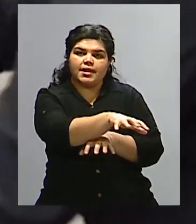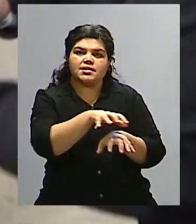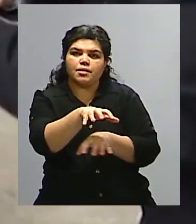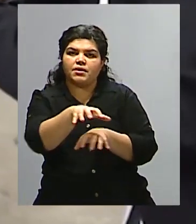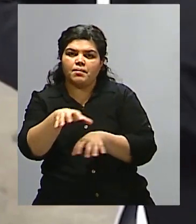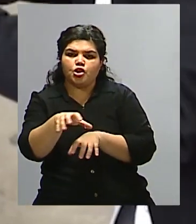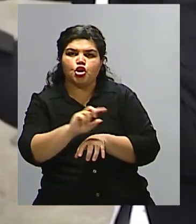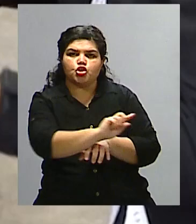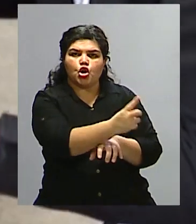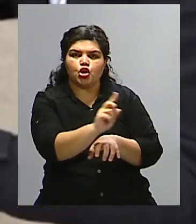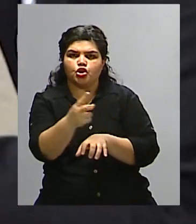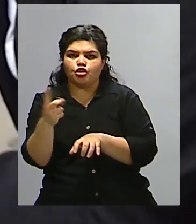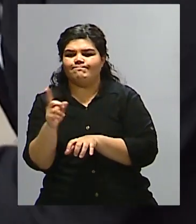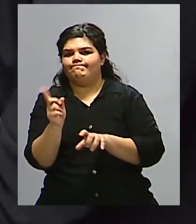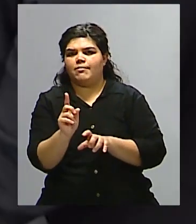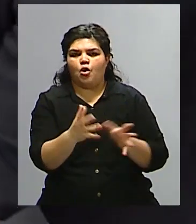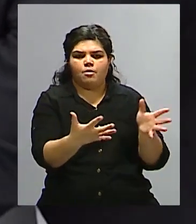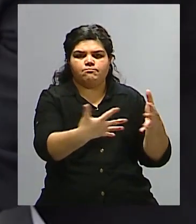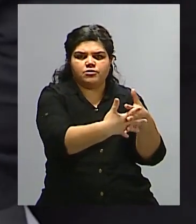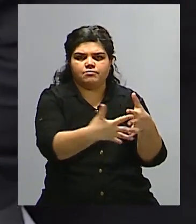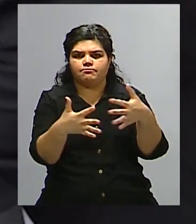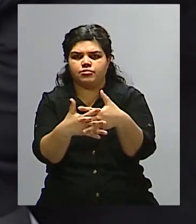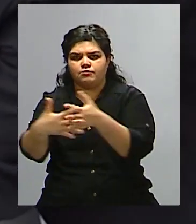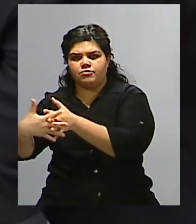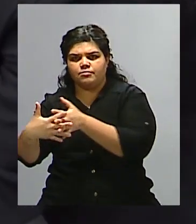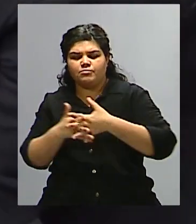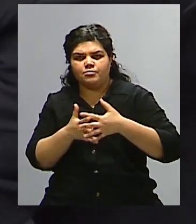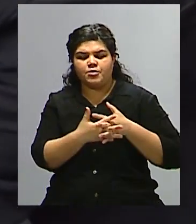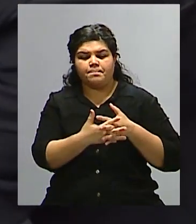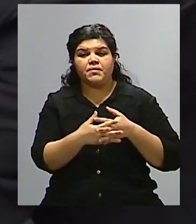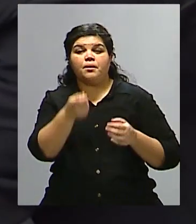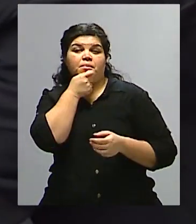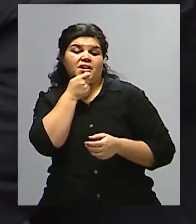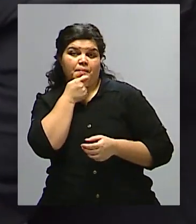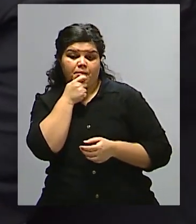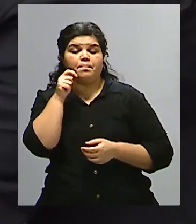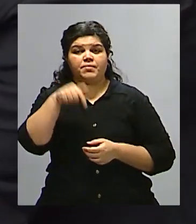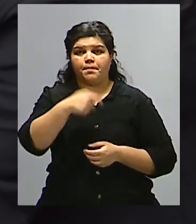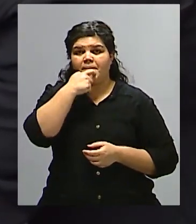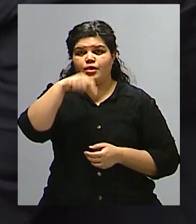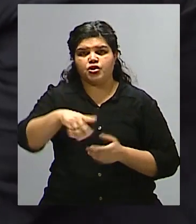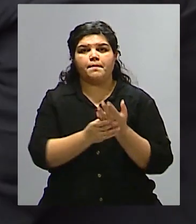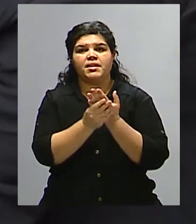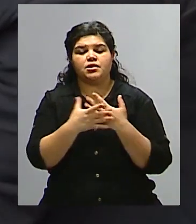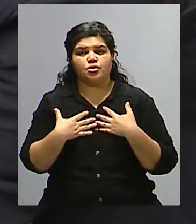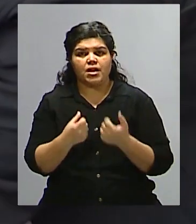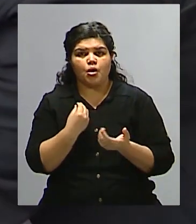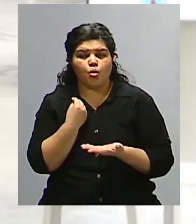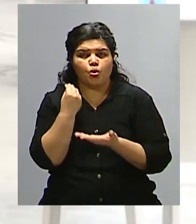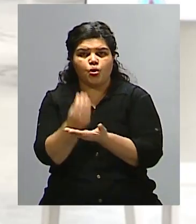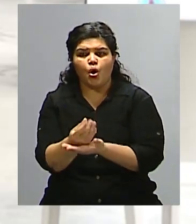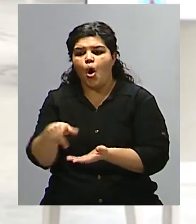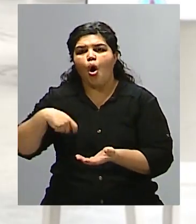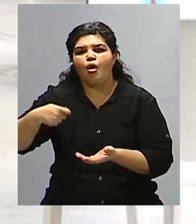hoy existe, qué sé yo, por ejemplo, ¿qué puede hacer el Ministro de Salud de la provincia de Mendoza frente a las obras sociales